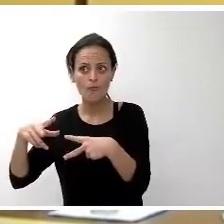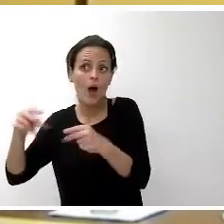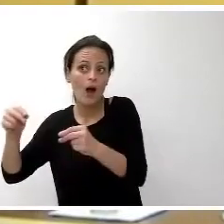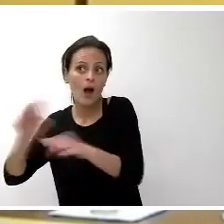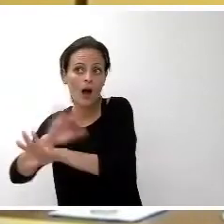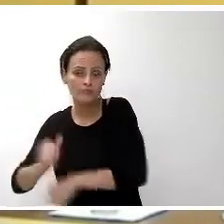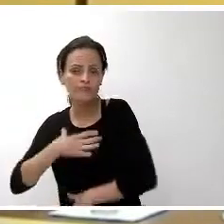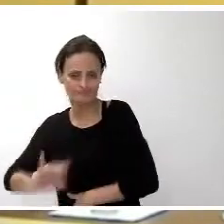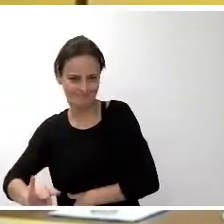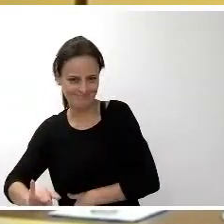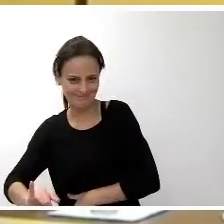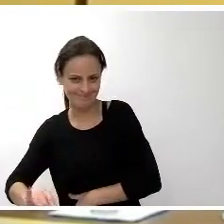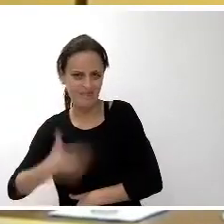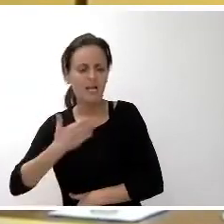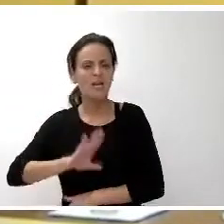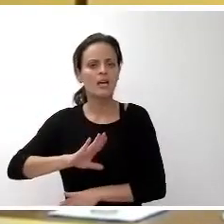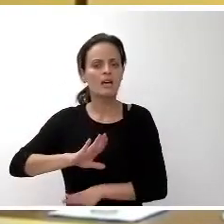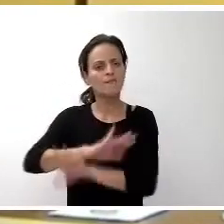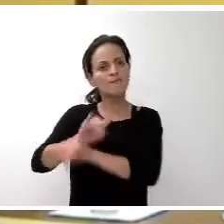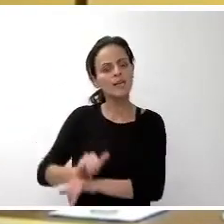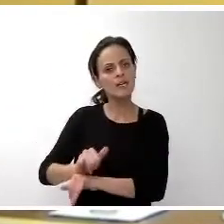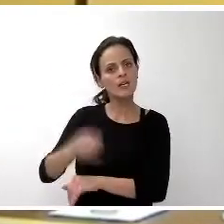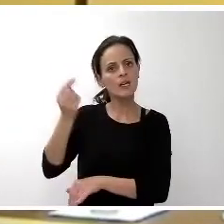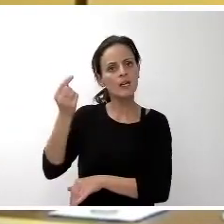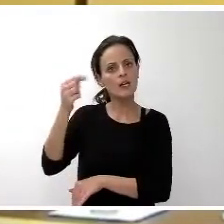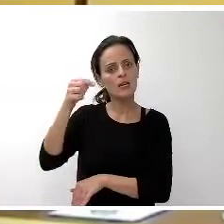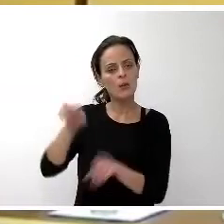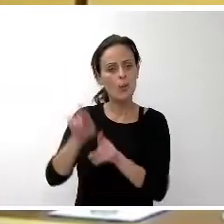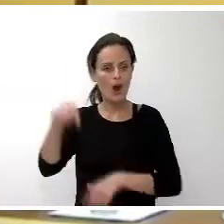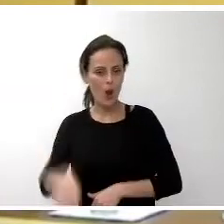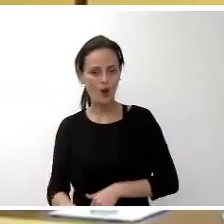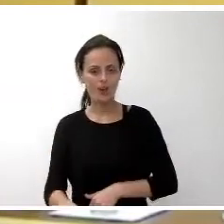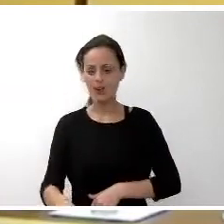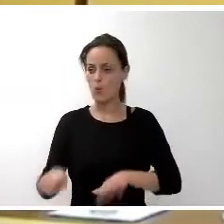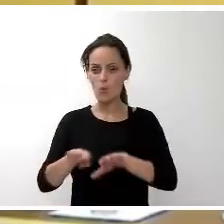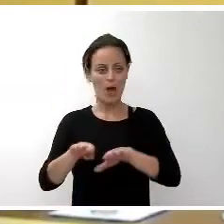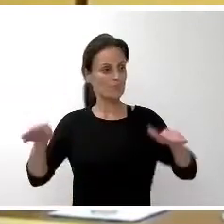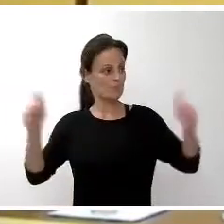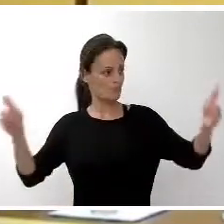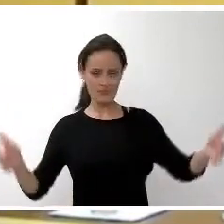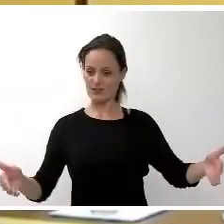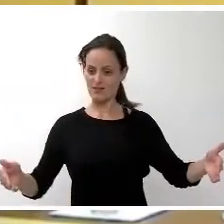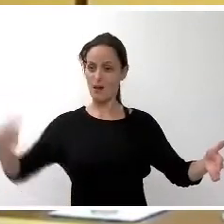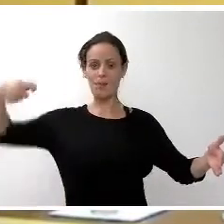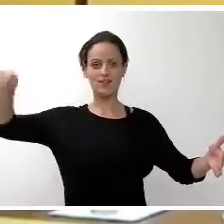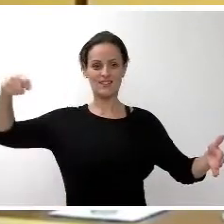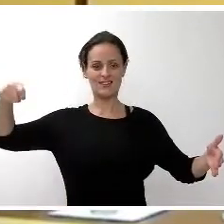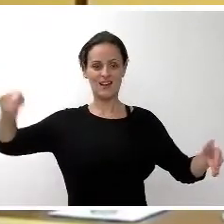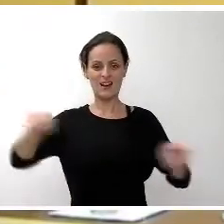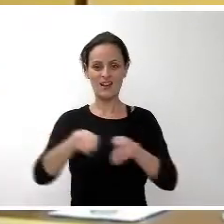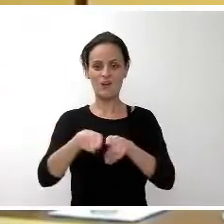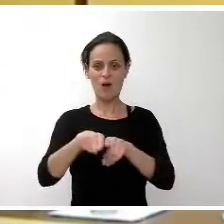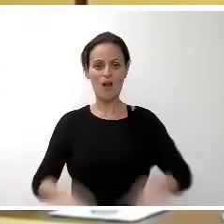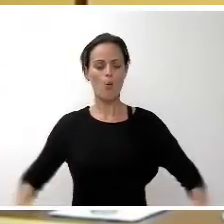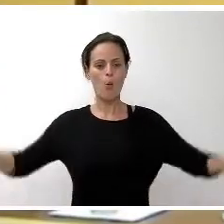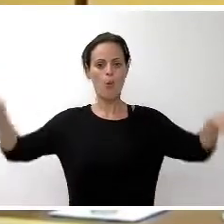Felices como el que vivimos hoy, tener una mesa presidencial más paritaria, más